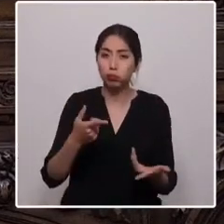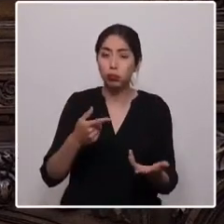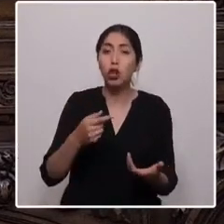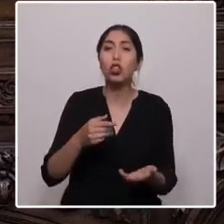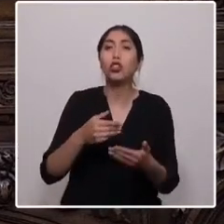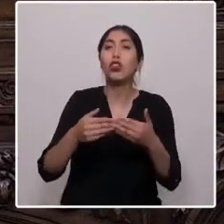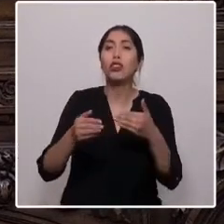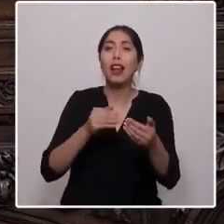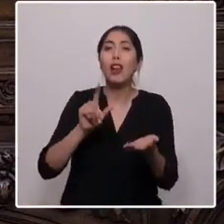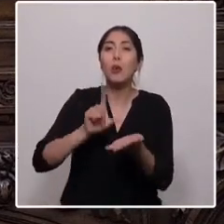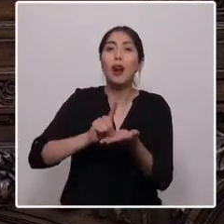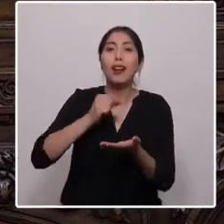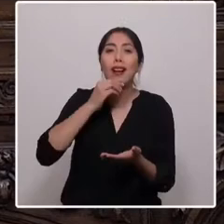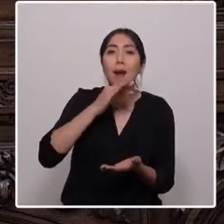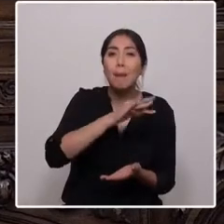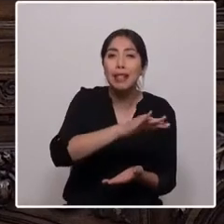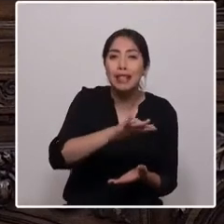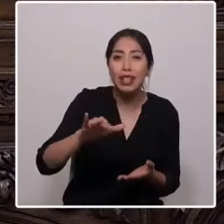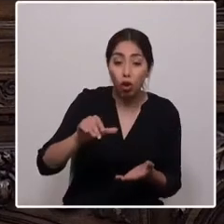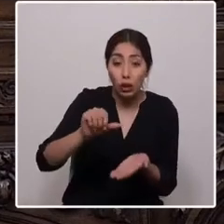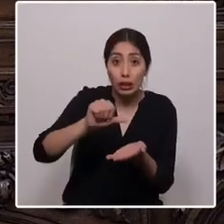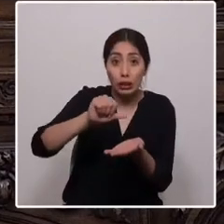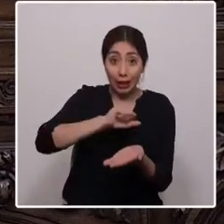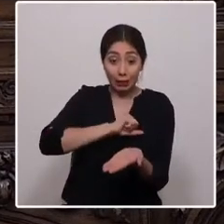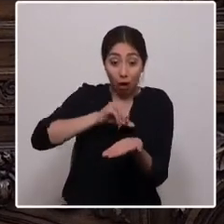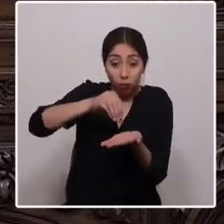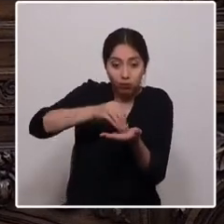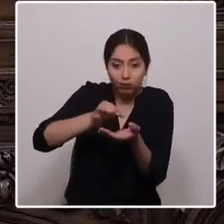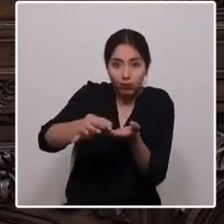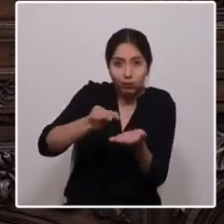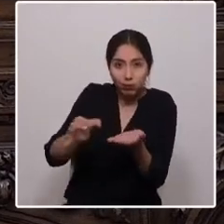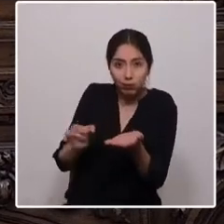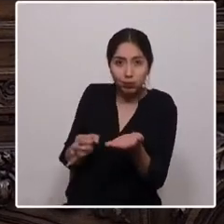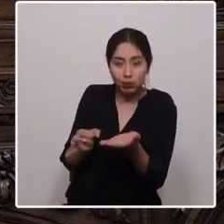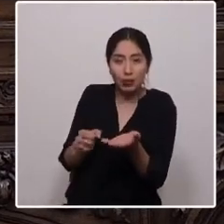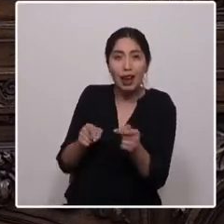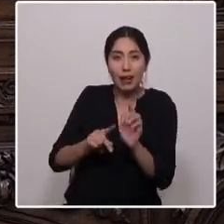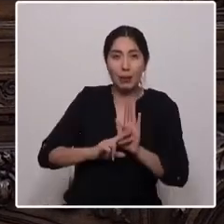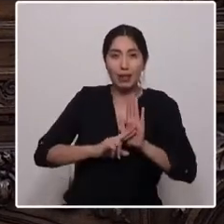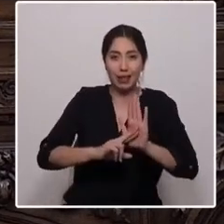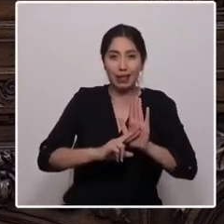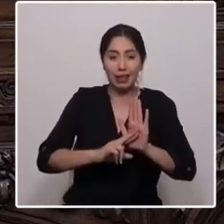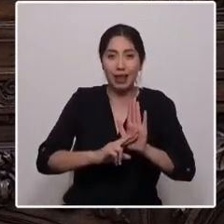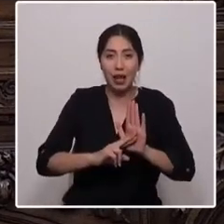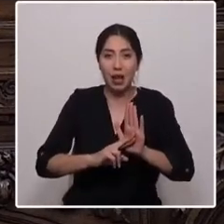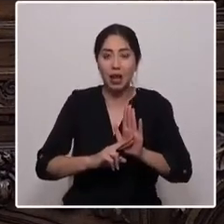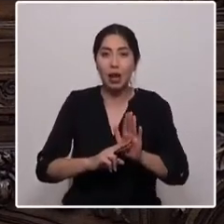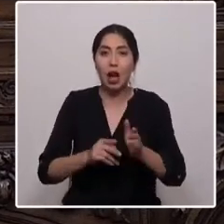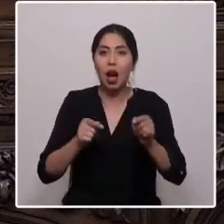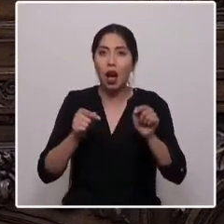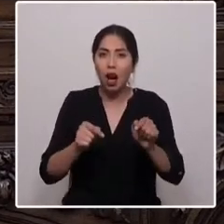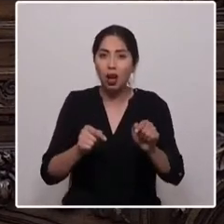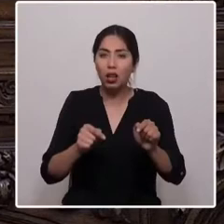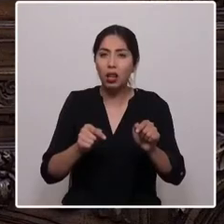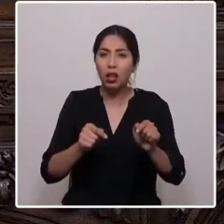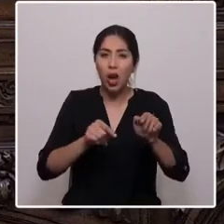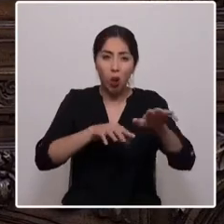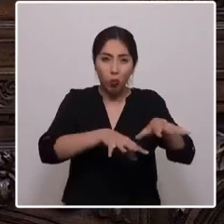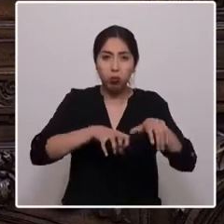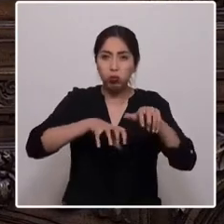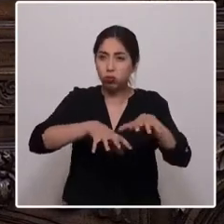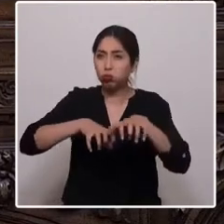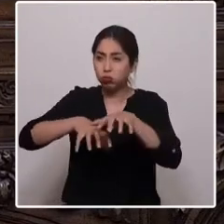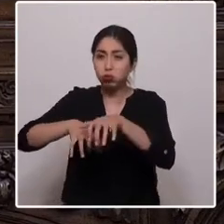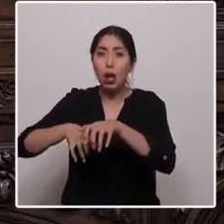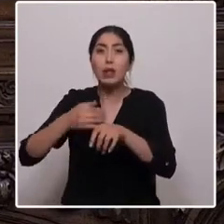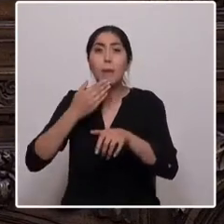la capital, donde la agroindustria perdura sin ningún tipo de control, el cultivo masivo de paltos que arrasan con